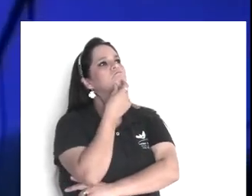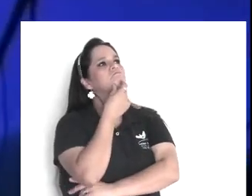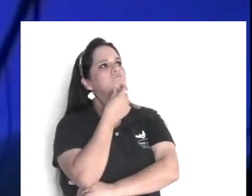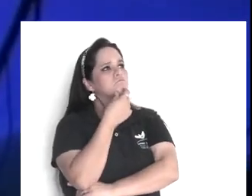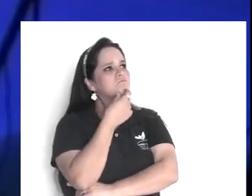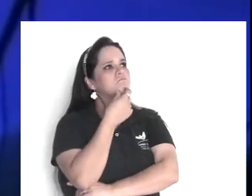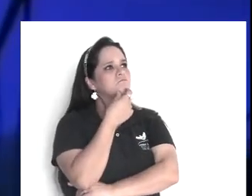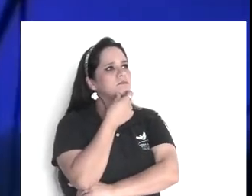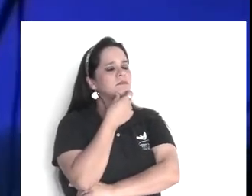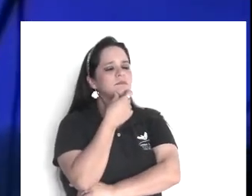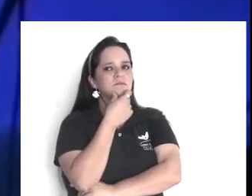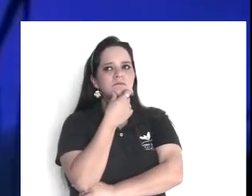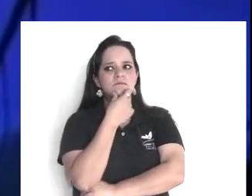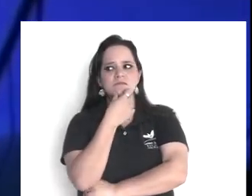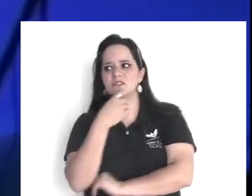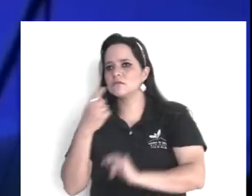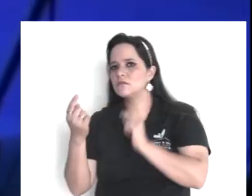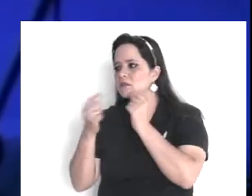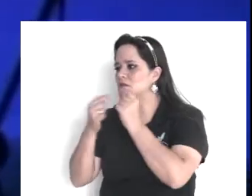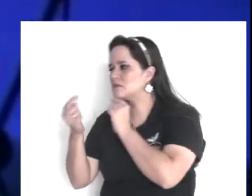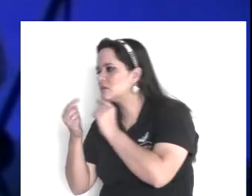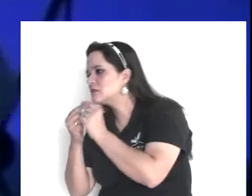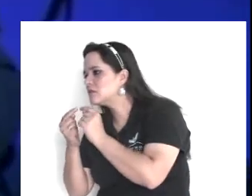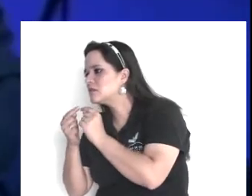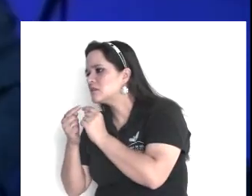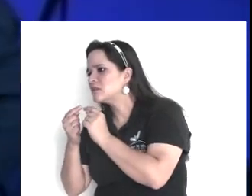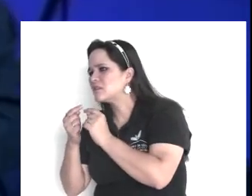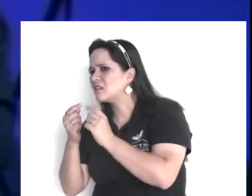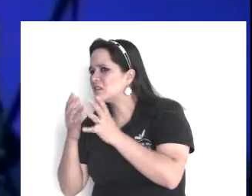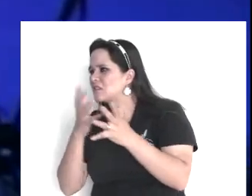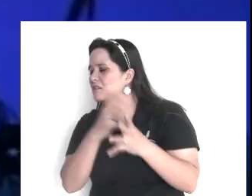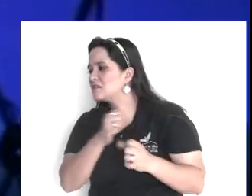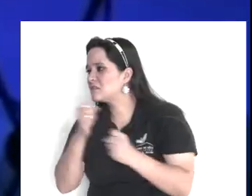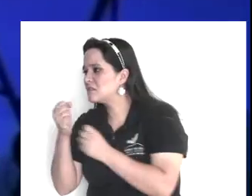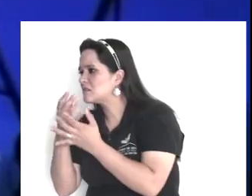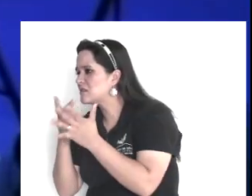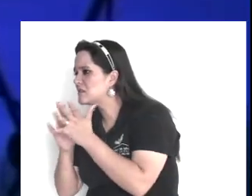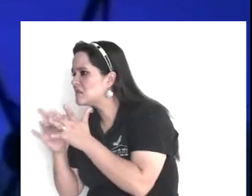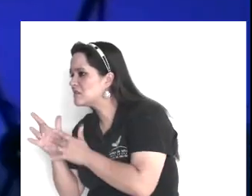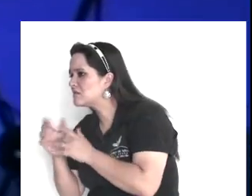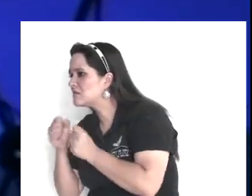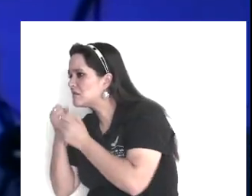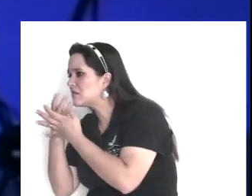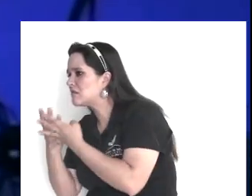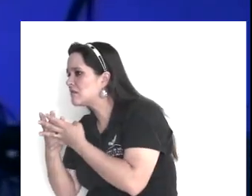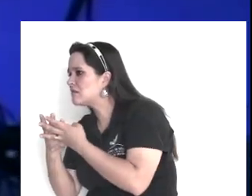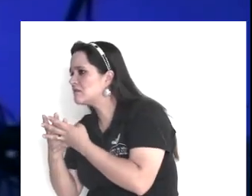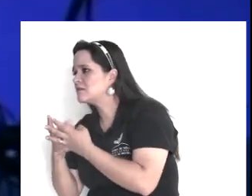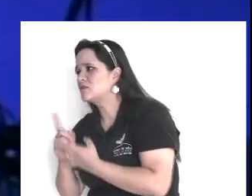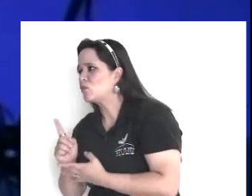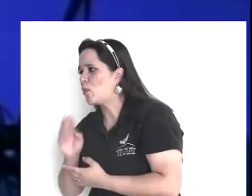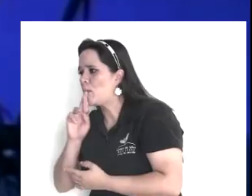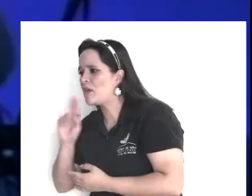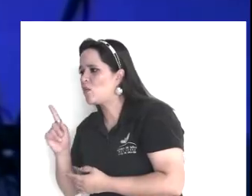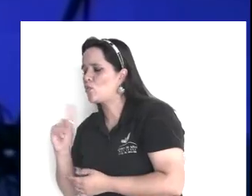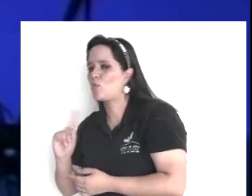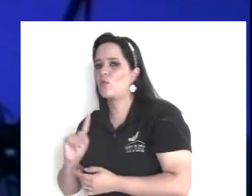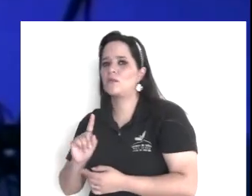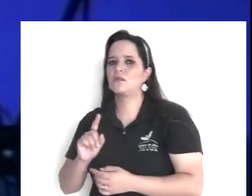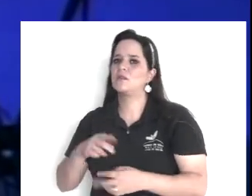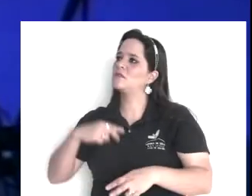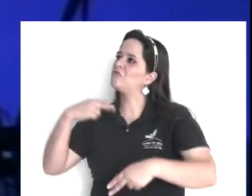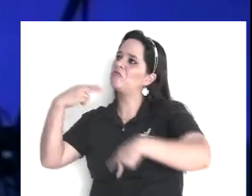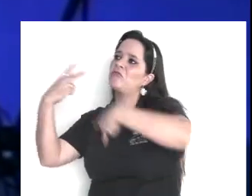acusaciones falsas, las daban por un hecho, los mandan a apresar, mandan a apresar a Jesús, y lo encuentran, dando un